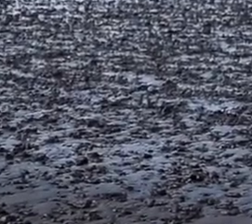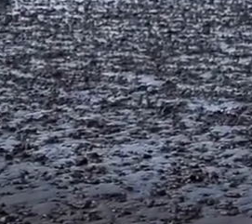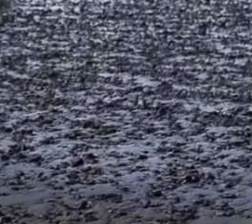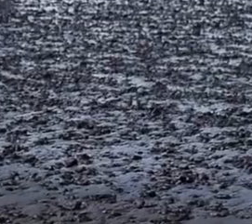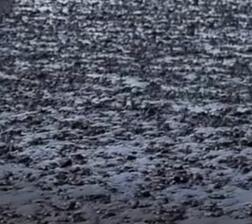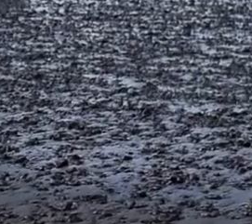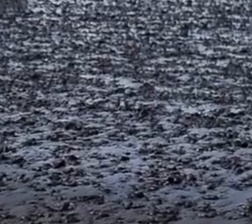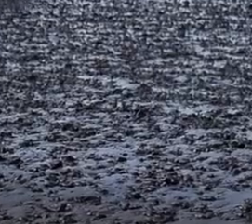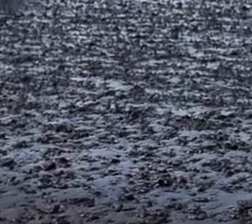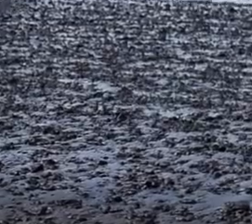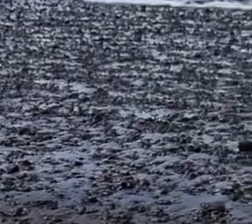Gracias por ver el video.